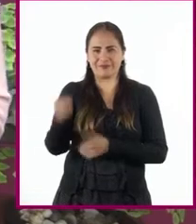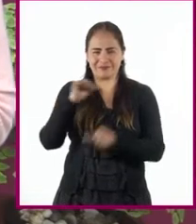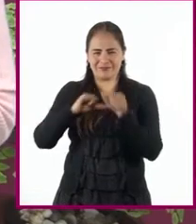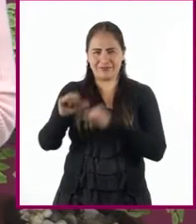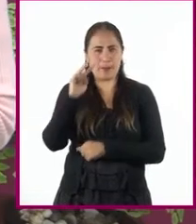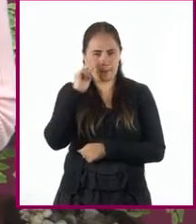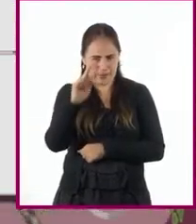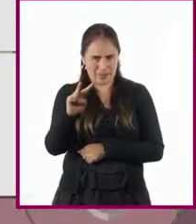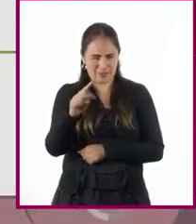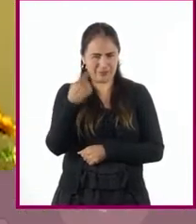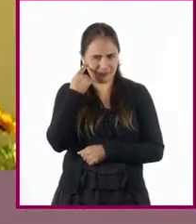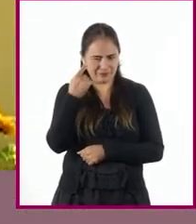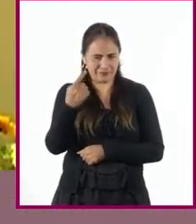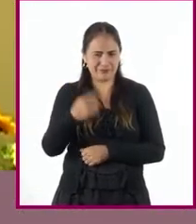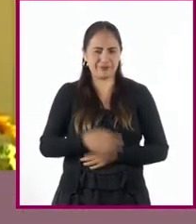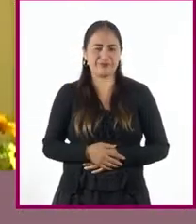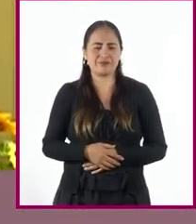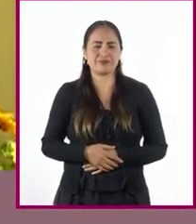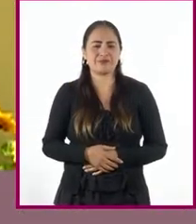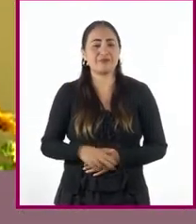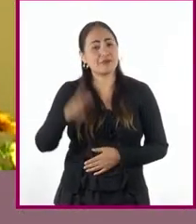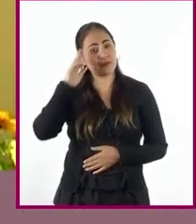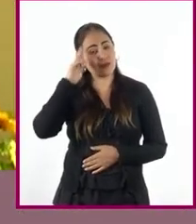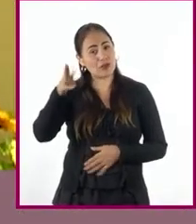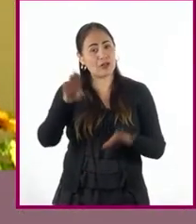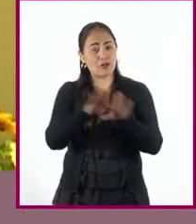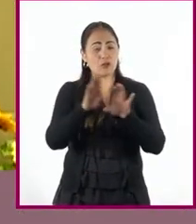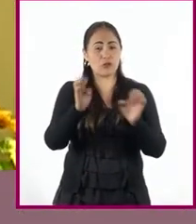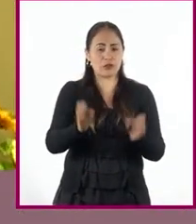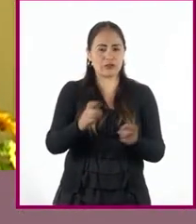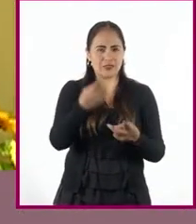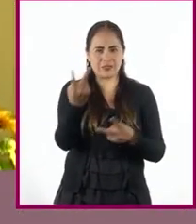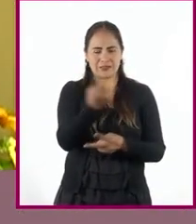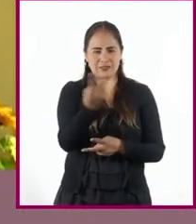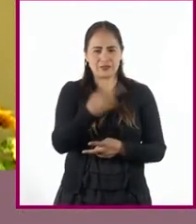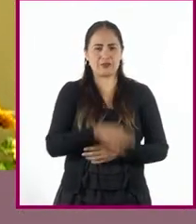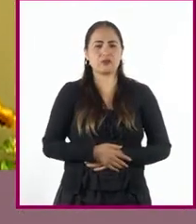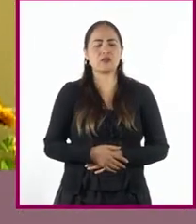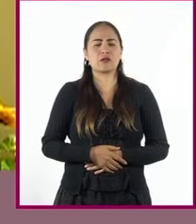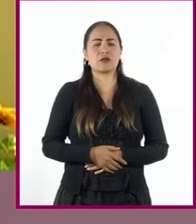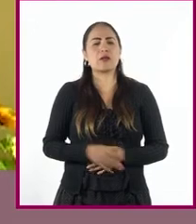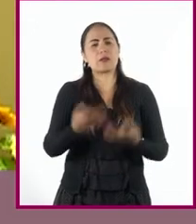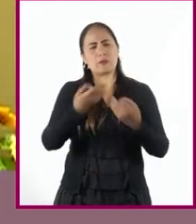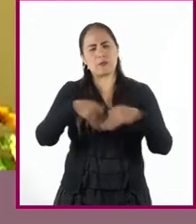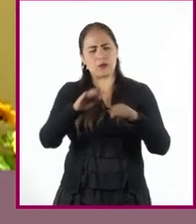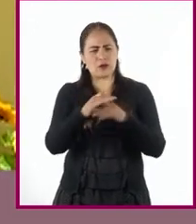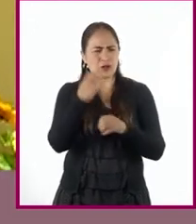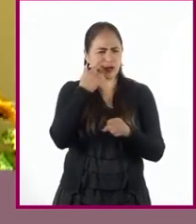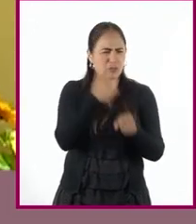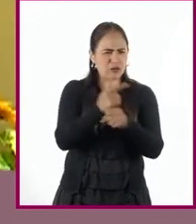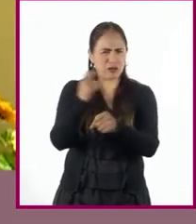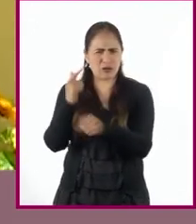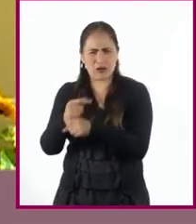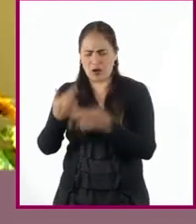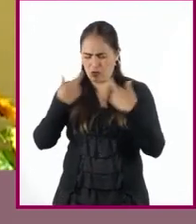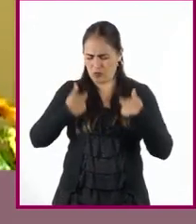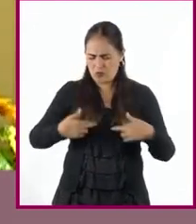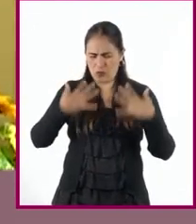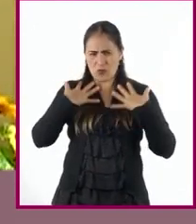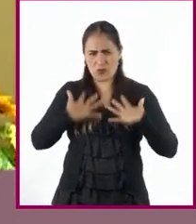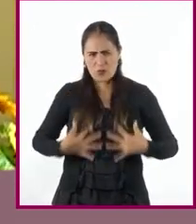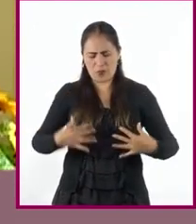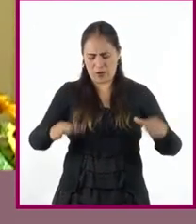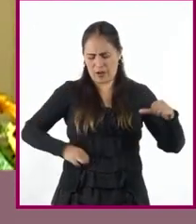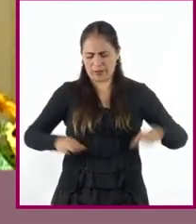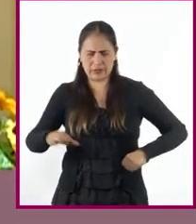vemos y escuchamos! ¿Qué tal maestras Nirvana y Alejandra? Las principales diferencias que observo es la vestimenta y las actividades